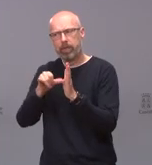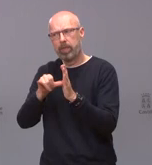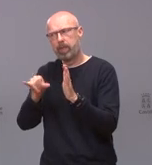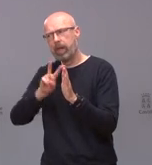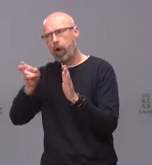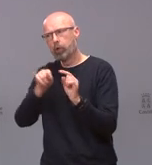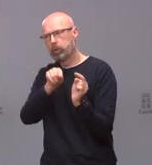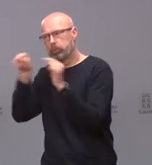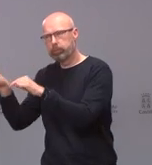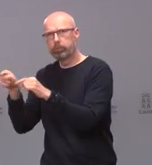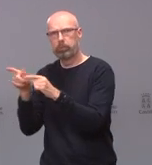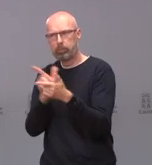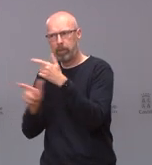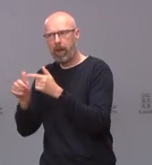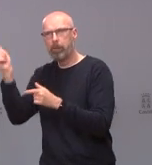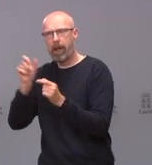bien